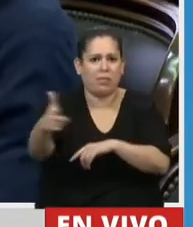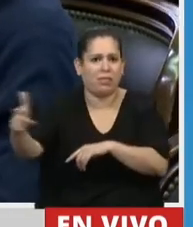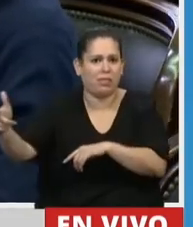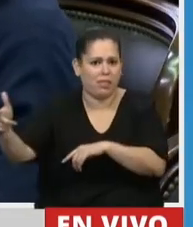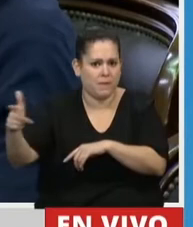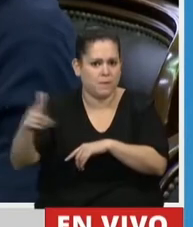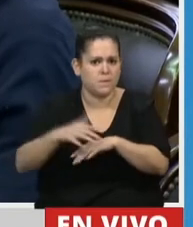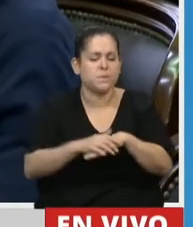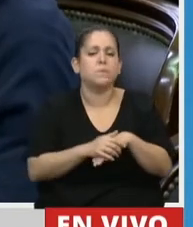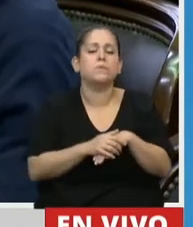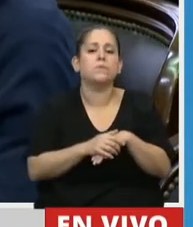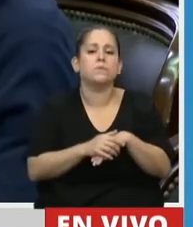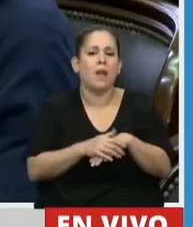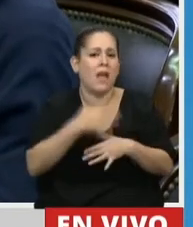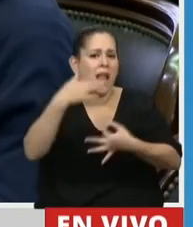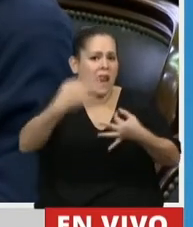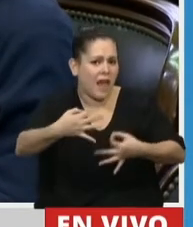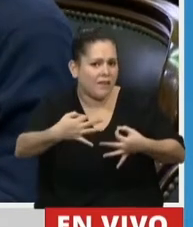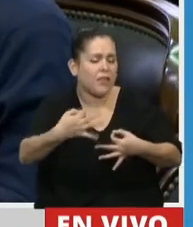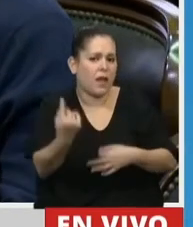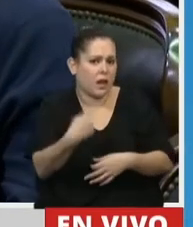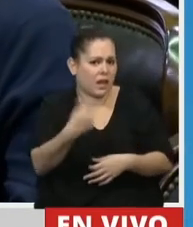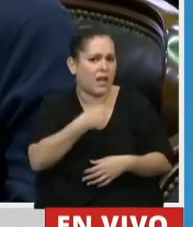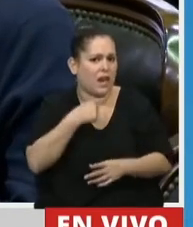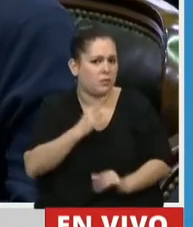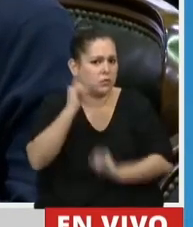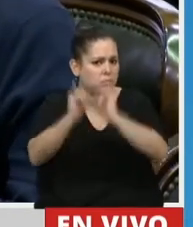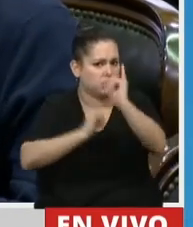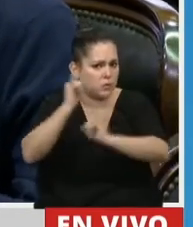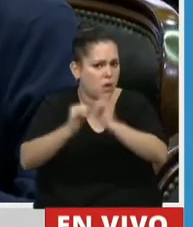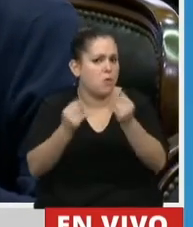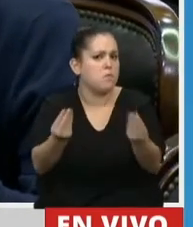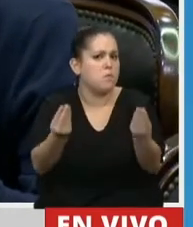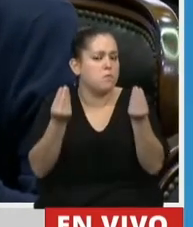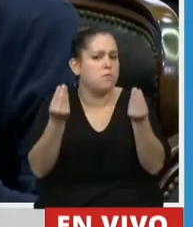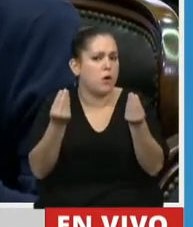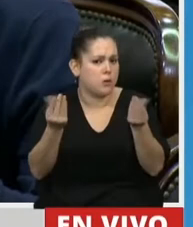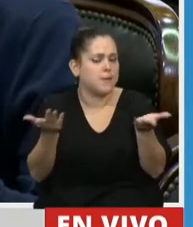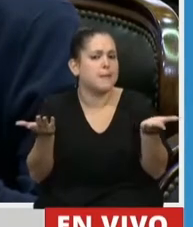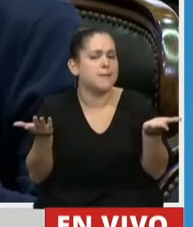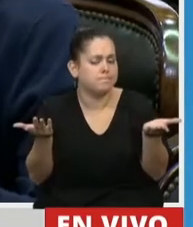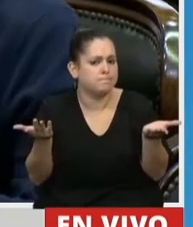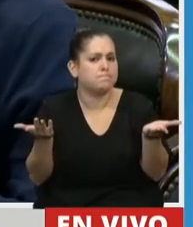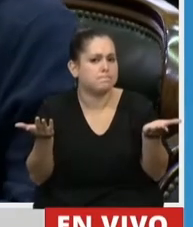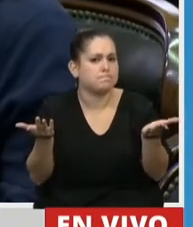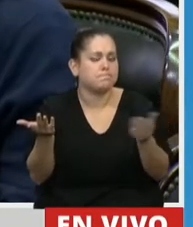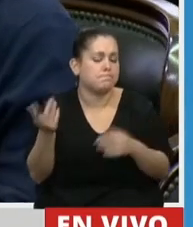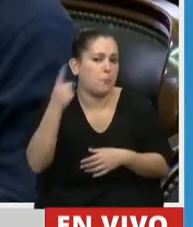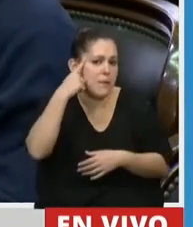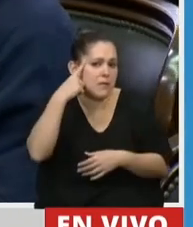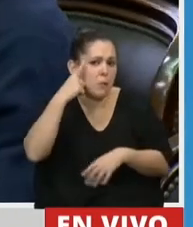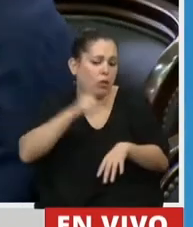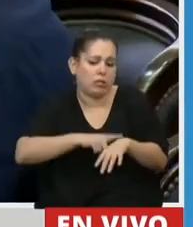esto la verdad que lo queremos plantear porque me parece que en el mediano y de largo